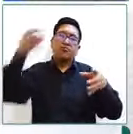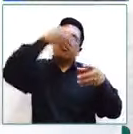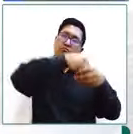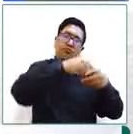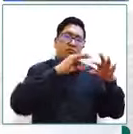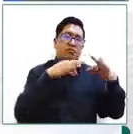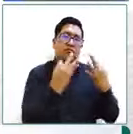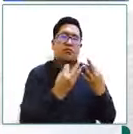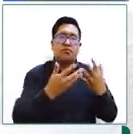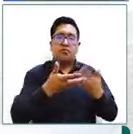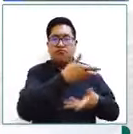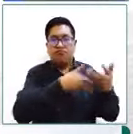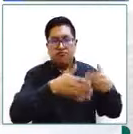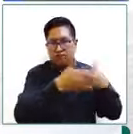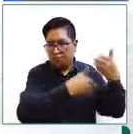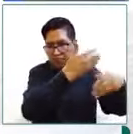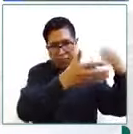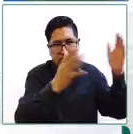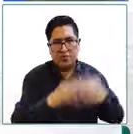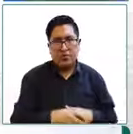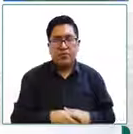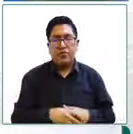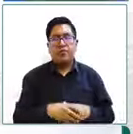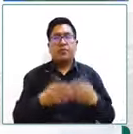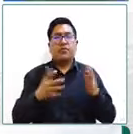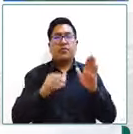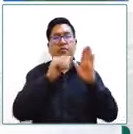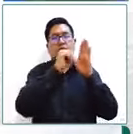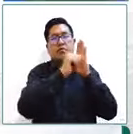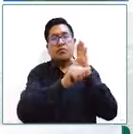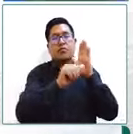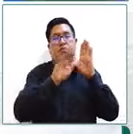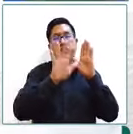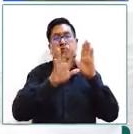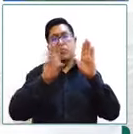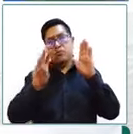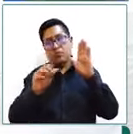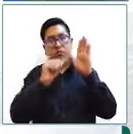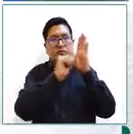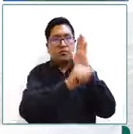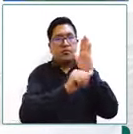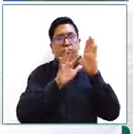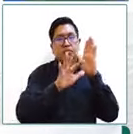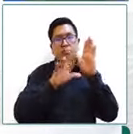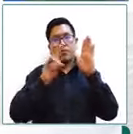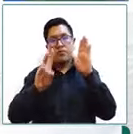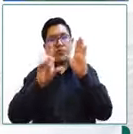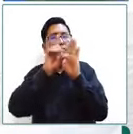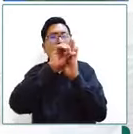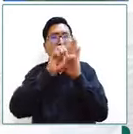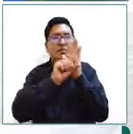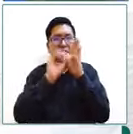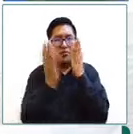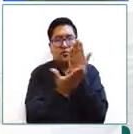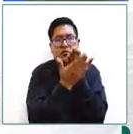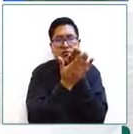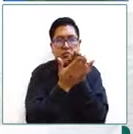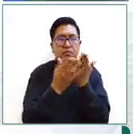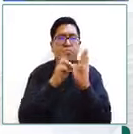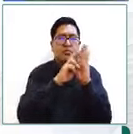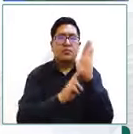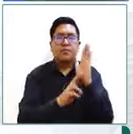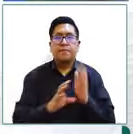es la reintegración familiar regulada por el 56 y 57 del decreto reglamentario del código.